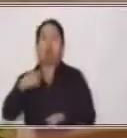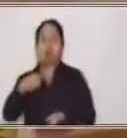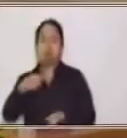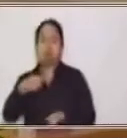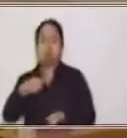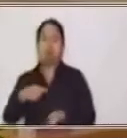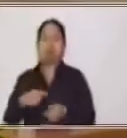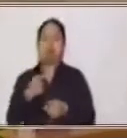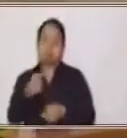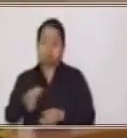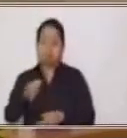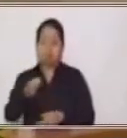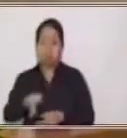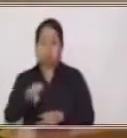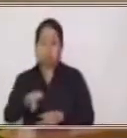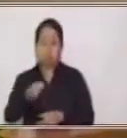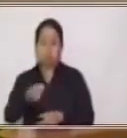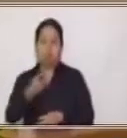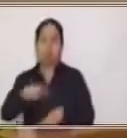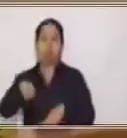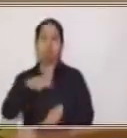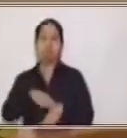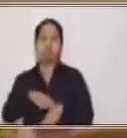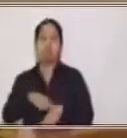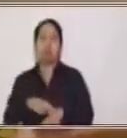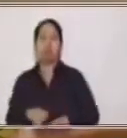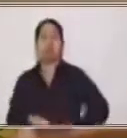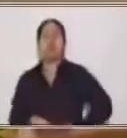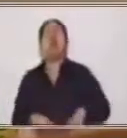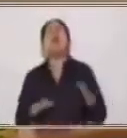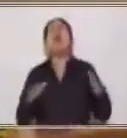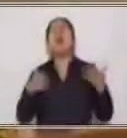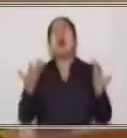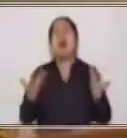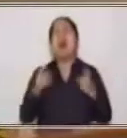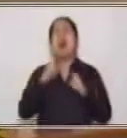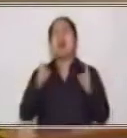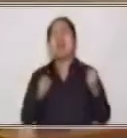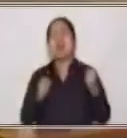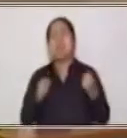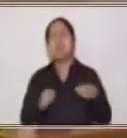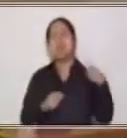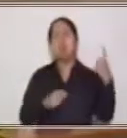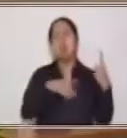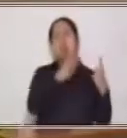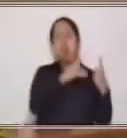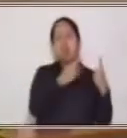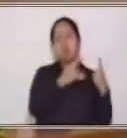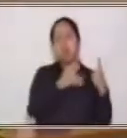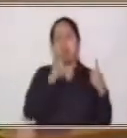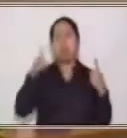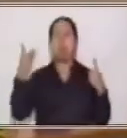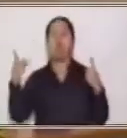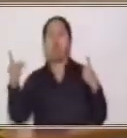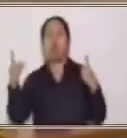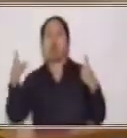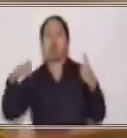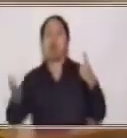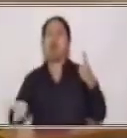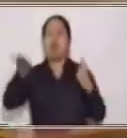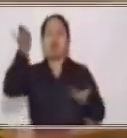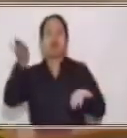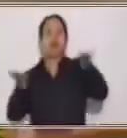sigamos aprendiendo. ¿Qué vale más? ¿Un quetzal o un dólar? ¿Qué vale más? ¿Un quetzal o un dólar?